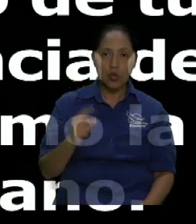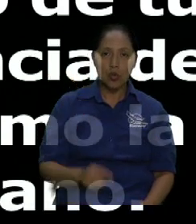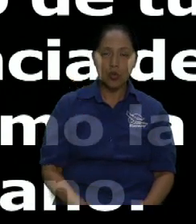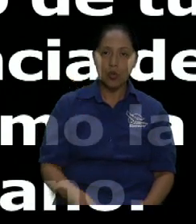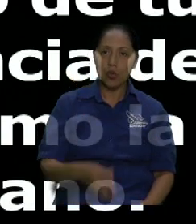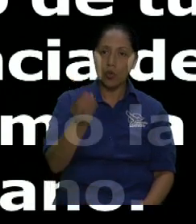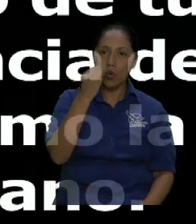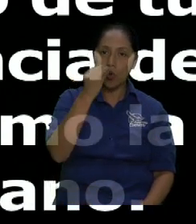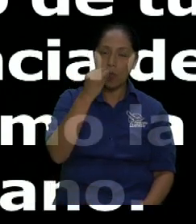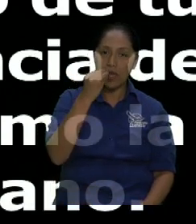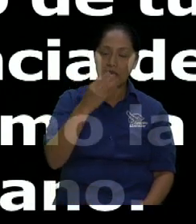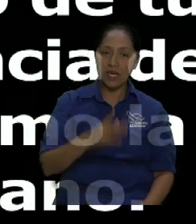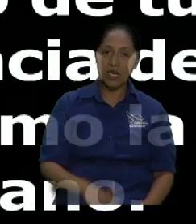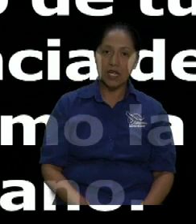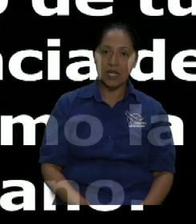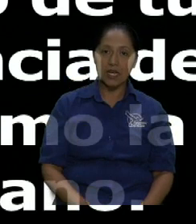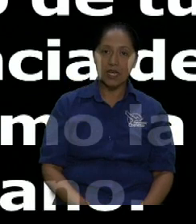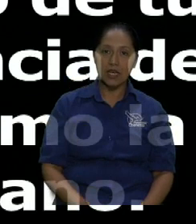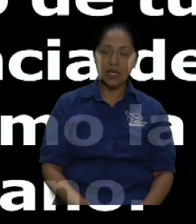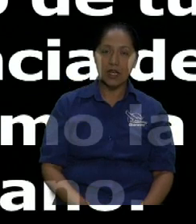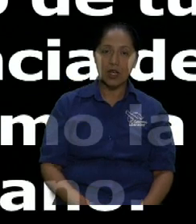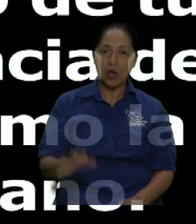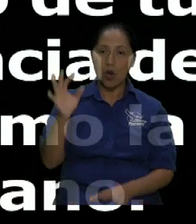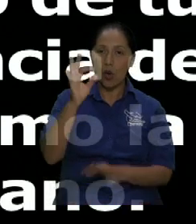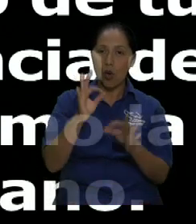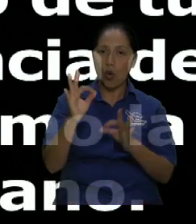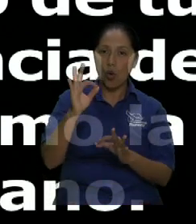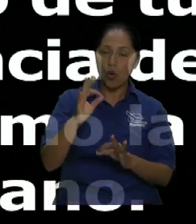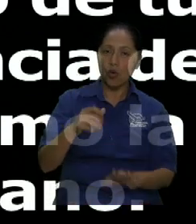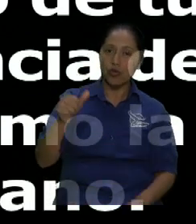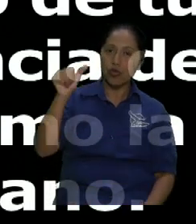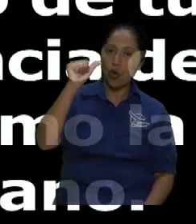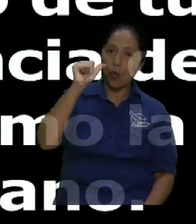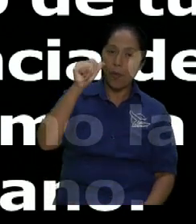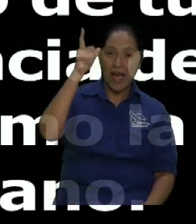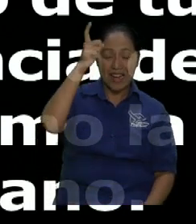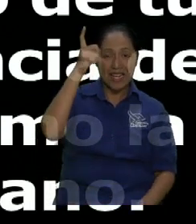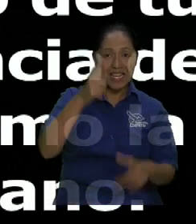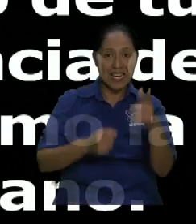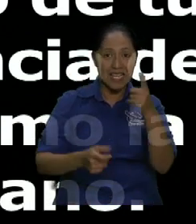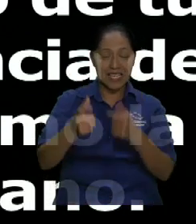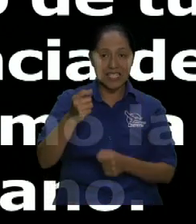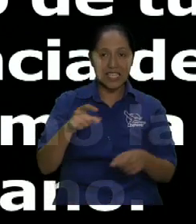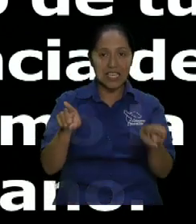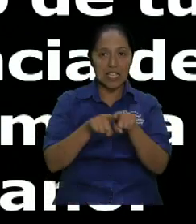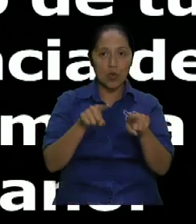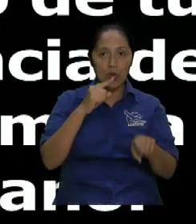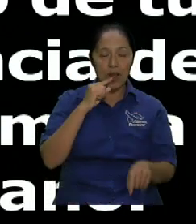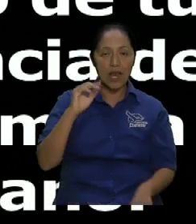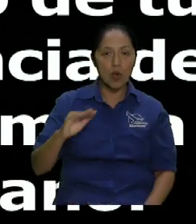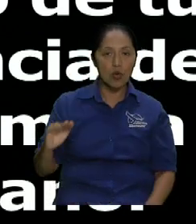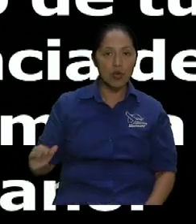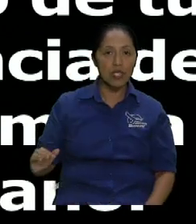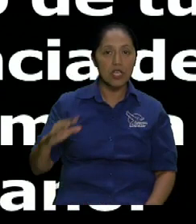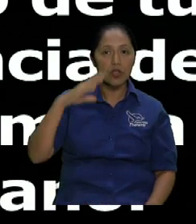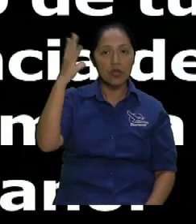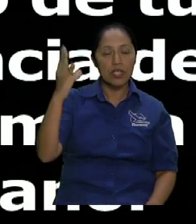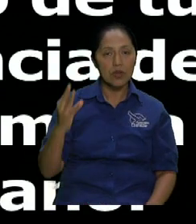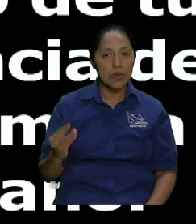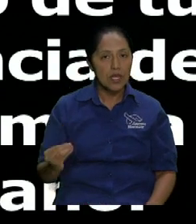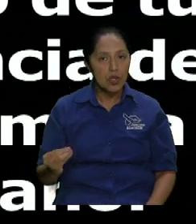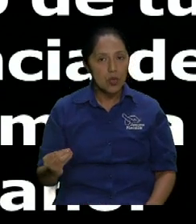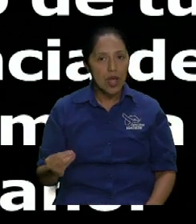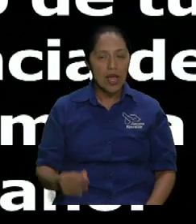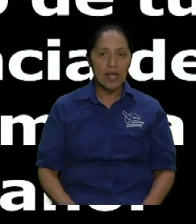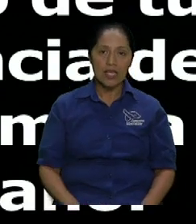son niños pero los que los que tienen debajo porque ya la ya la bebieron entonces les quedó el sabor